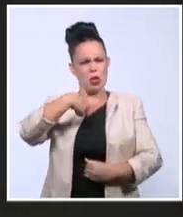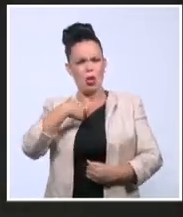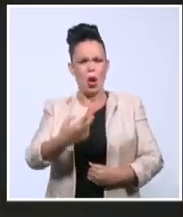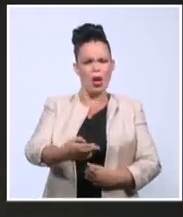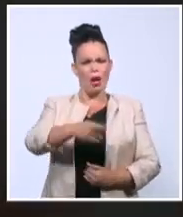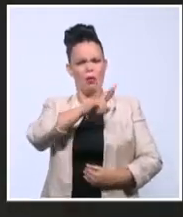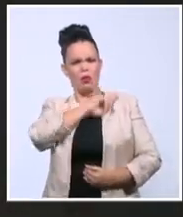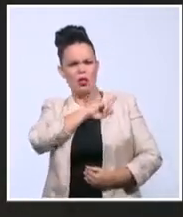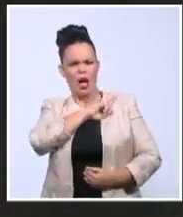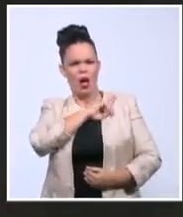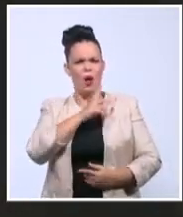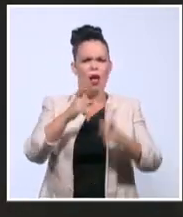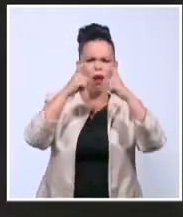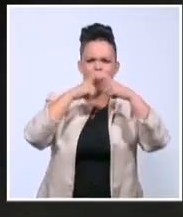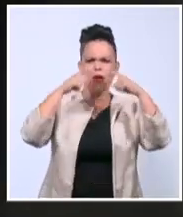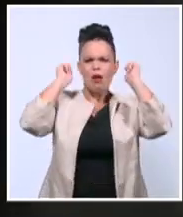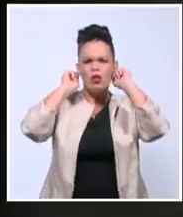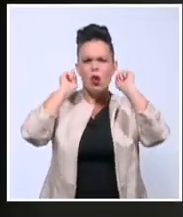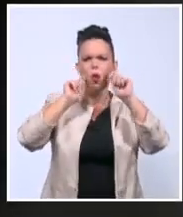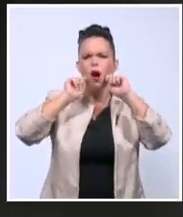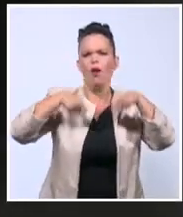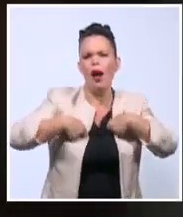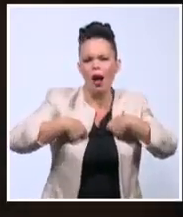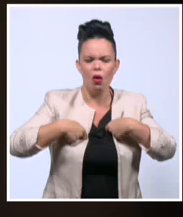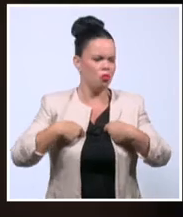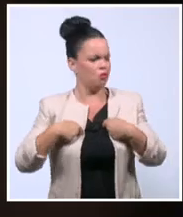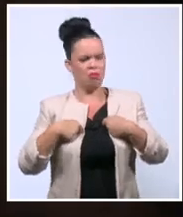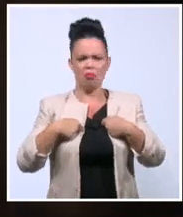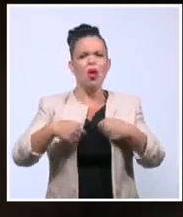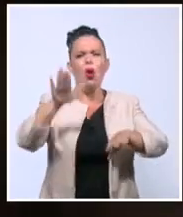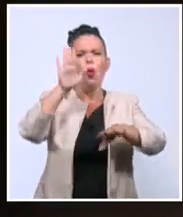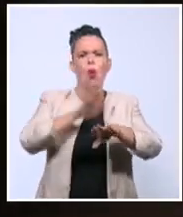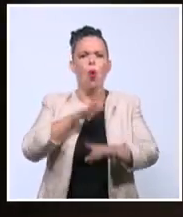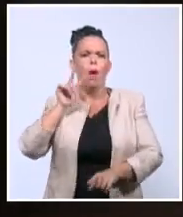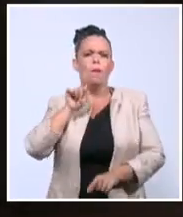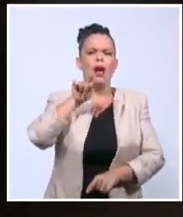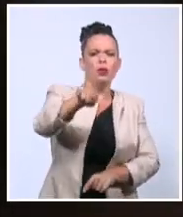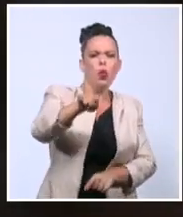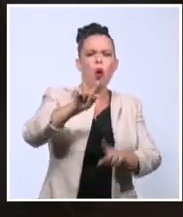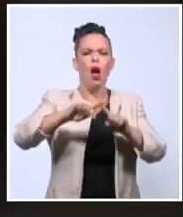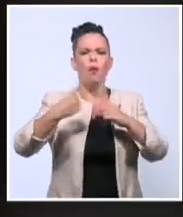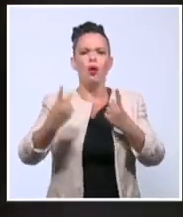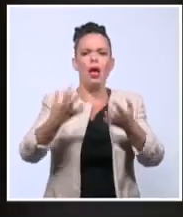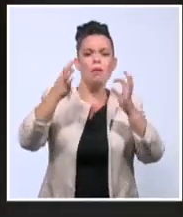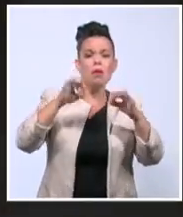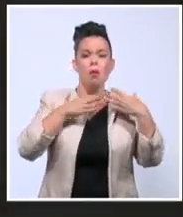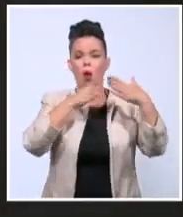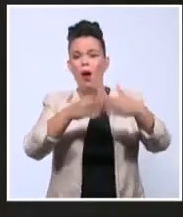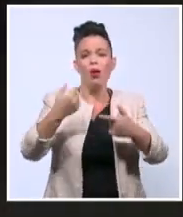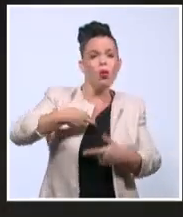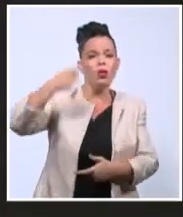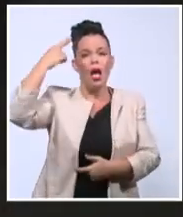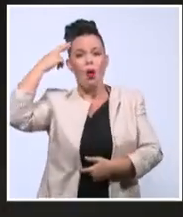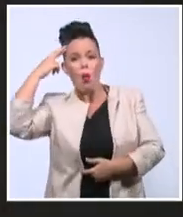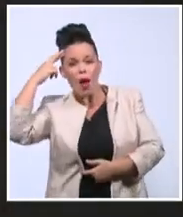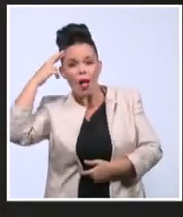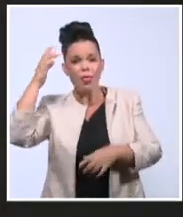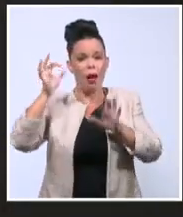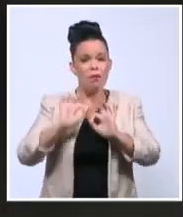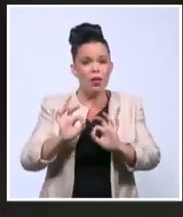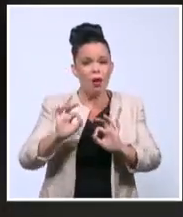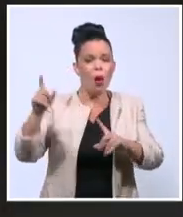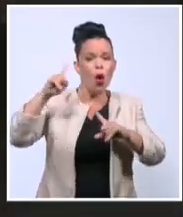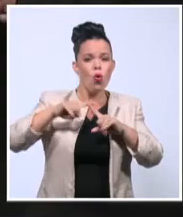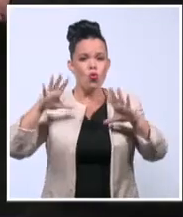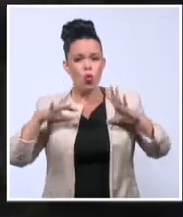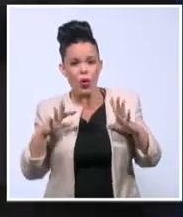de tener la subupa abajo. El responsable eres tú de haber dejado entrar el barco aquel, ¿te acuerdas el barco aquel inglés que tú dejaste entrar? ¿Te acuerdas? A esos turistas que tú